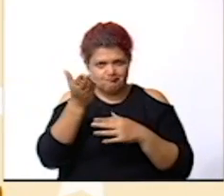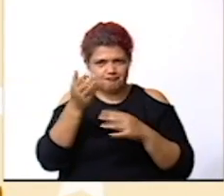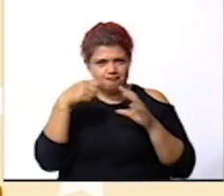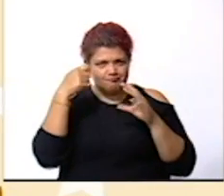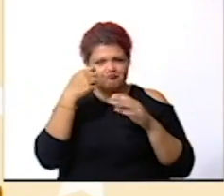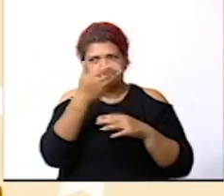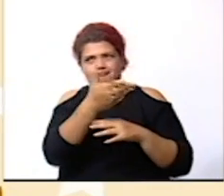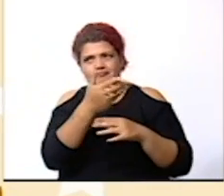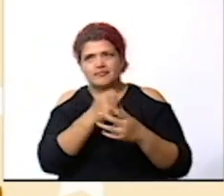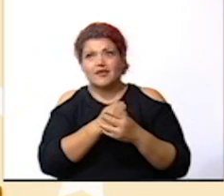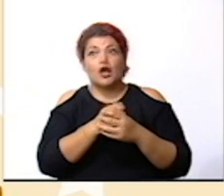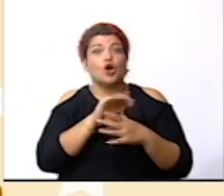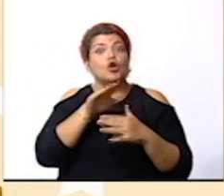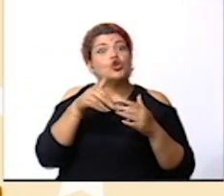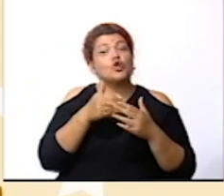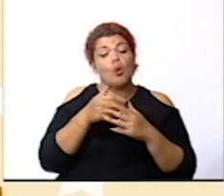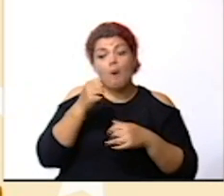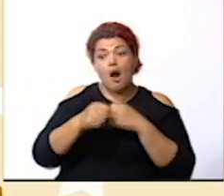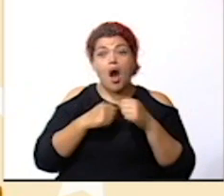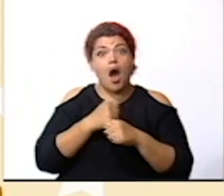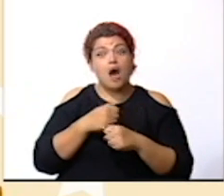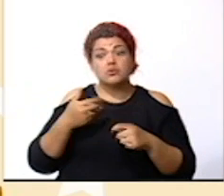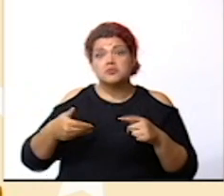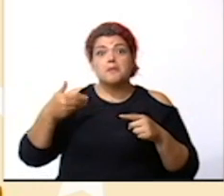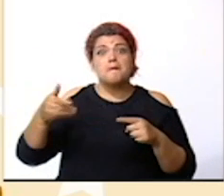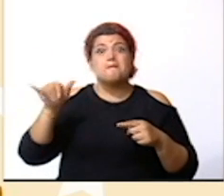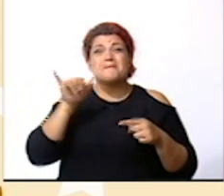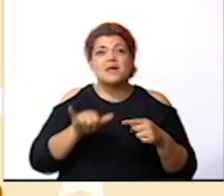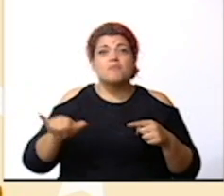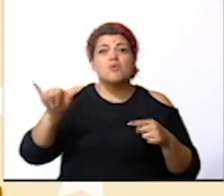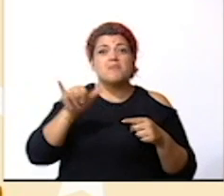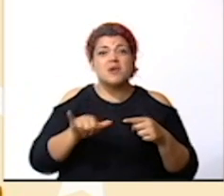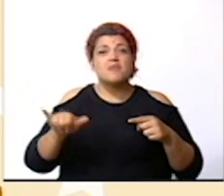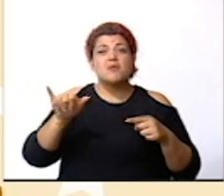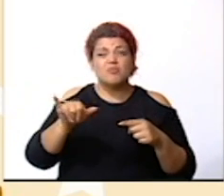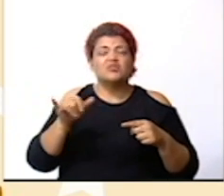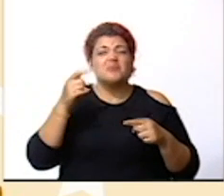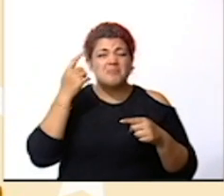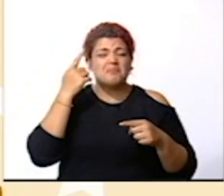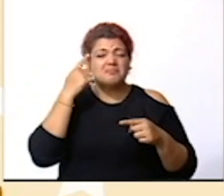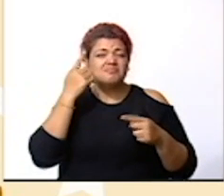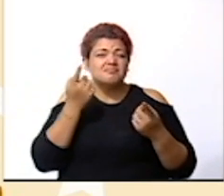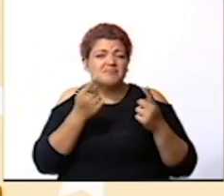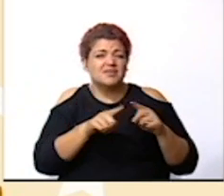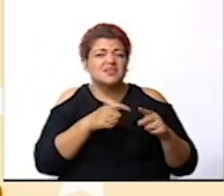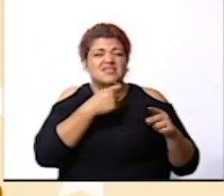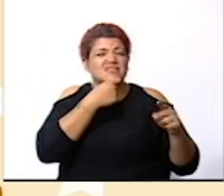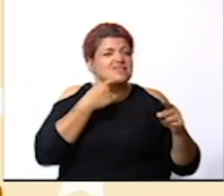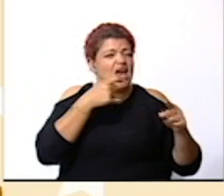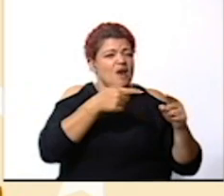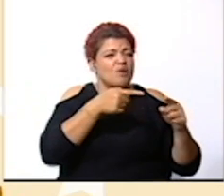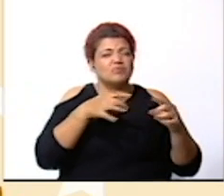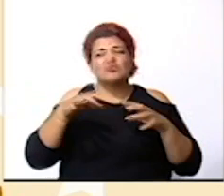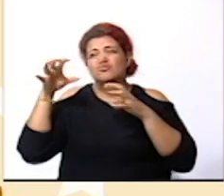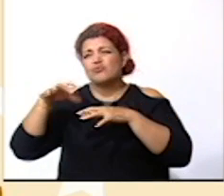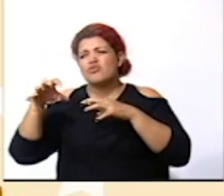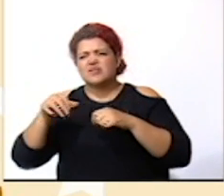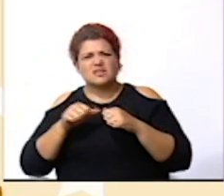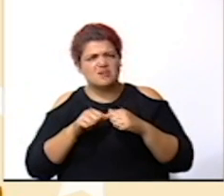dice todos los años se presentan los mismos efectos en las estaciones secas y lluviosas en la comunidad